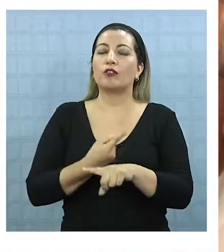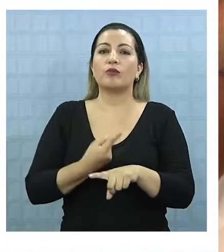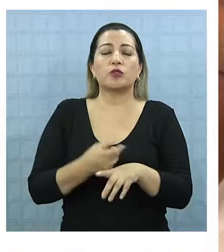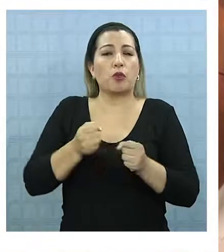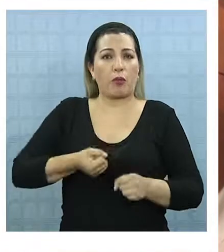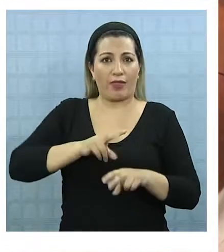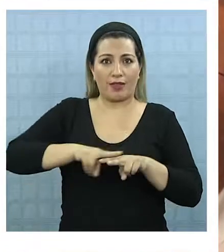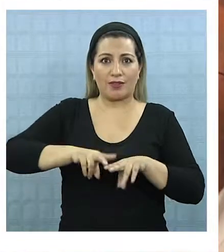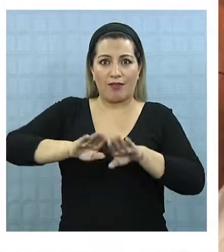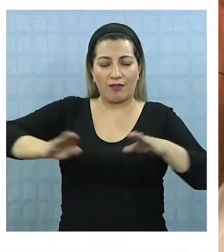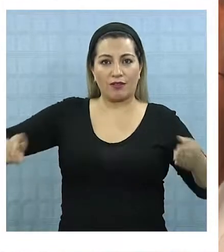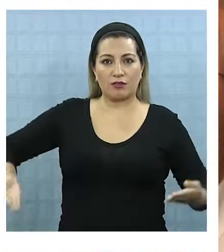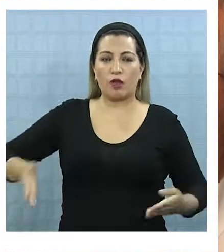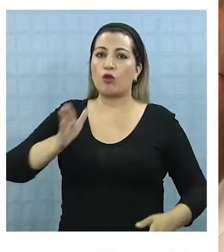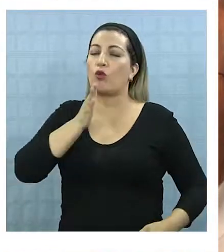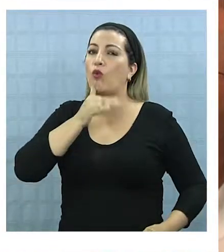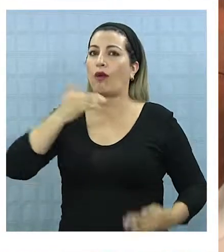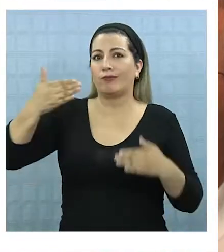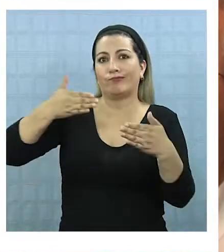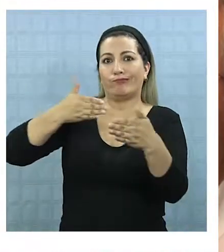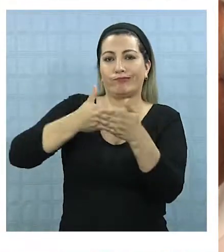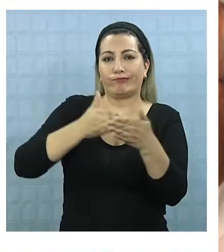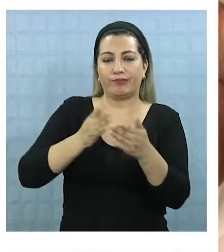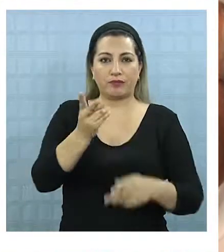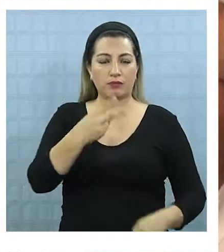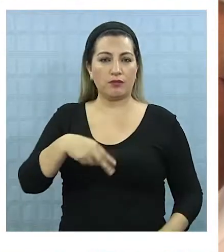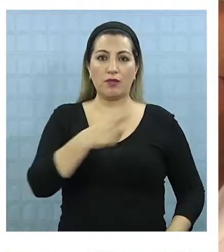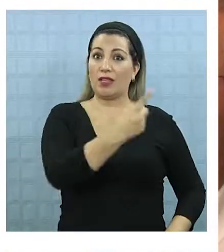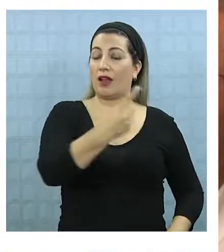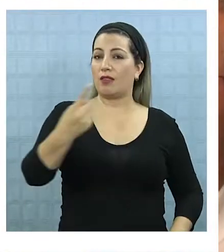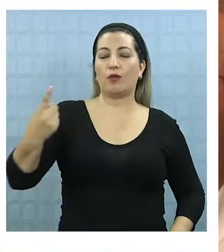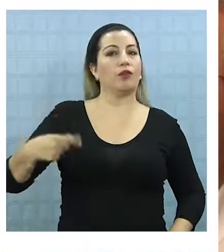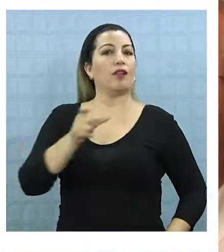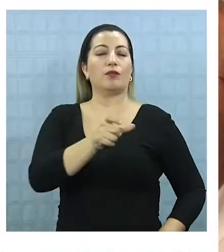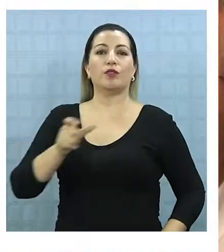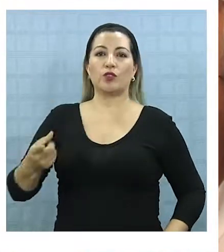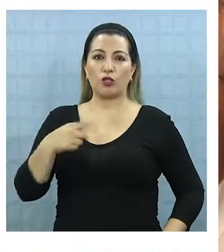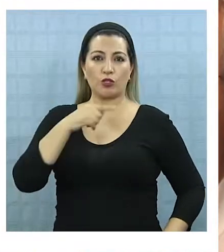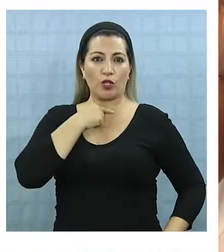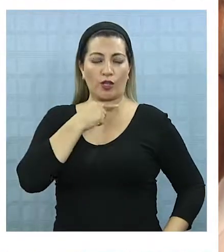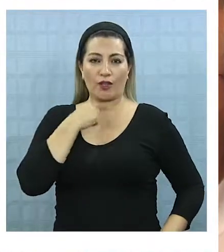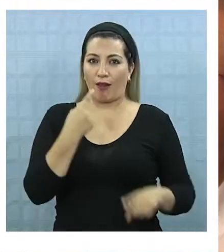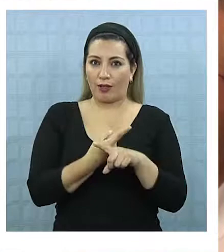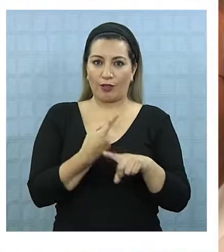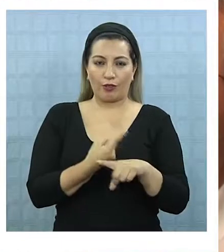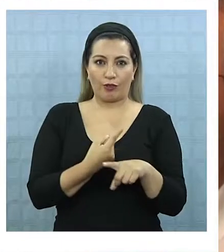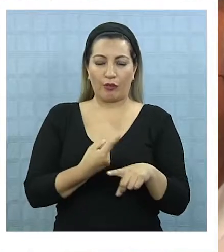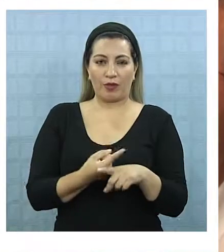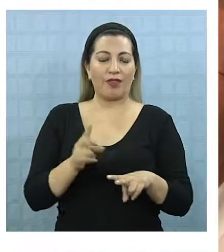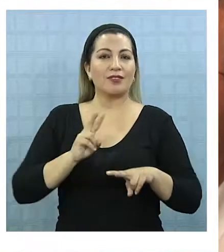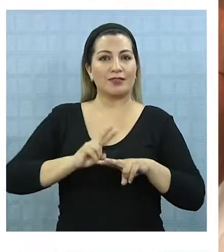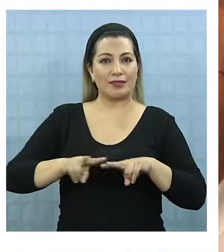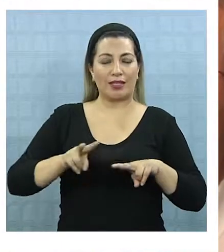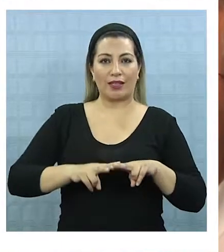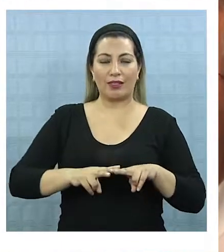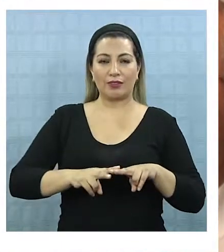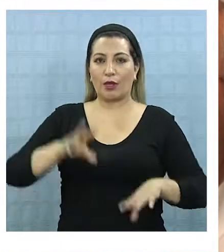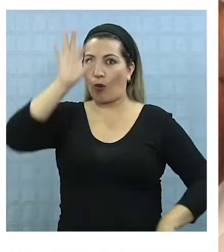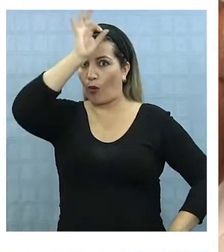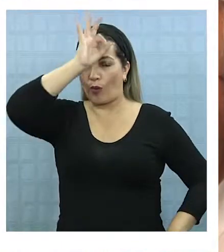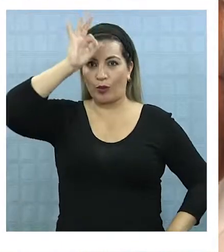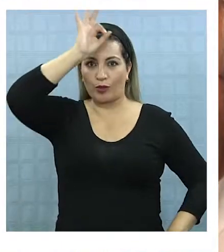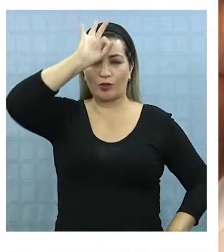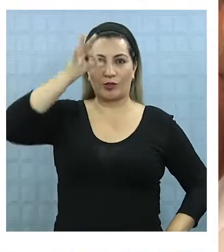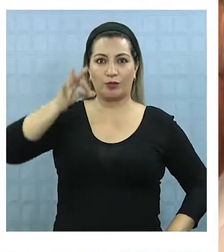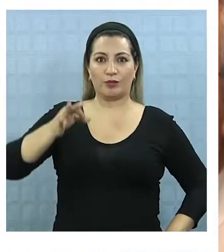conversaciones son posibles en esta mesa. No hay frontera respecto a las posturas que tomen cada uno de los actores. Lo que queremos finalmente es que las conversaciones se den en una mirada